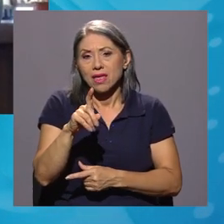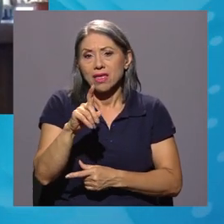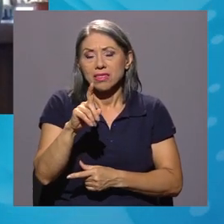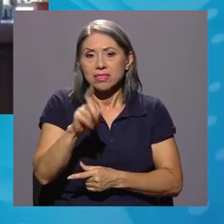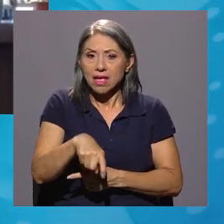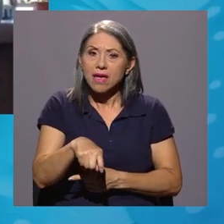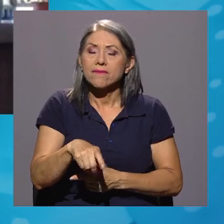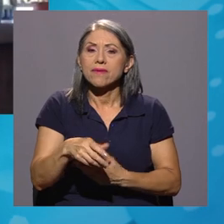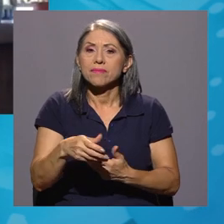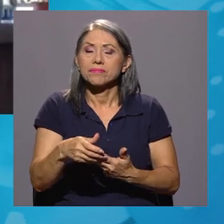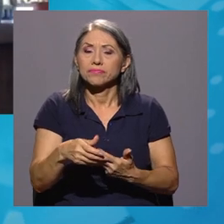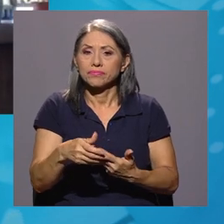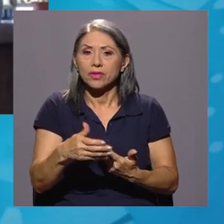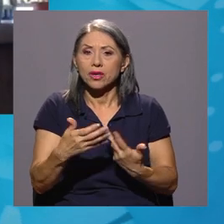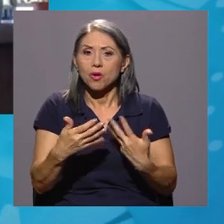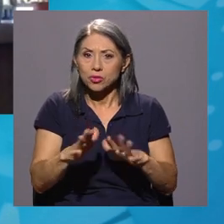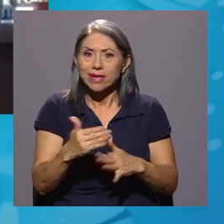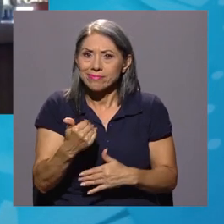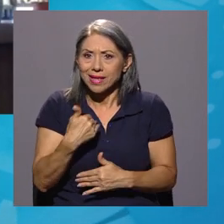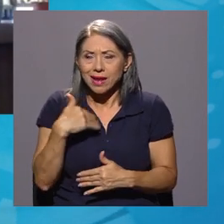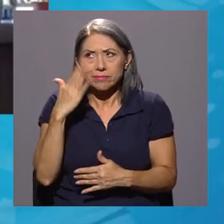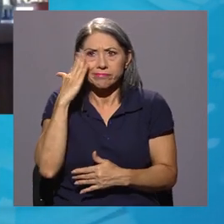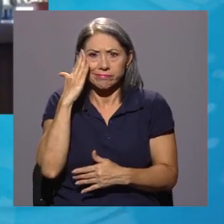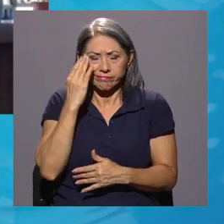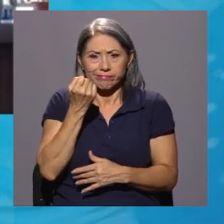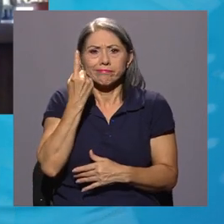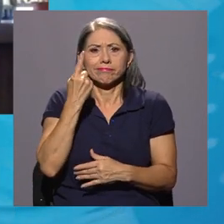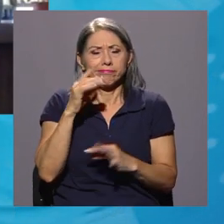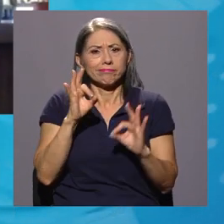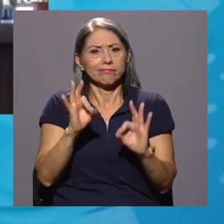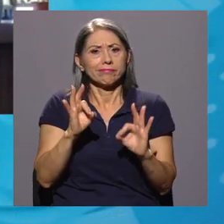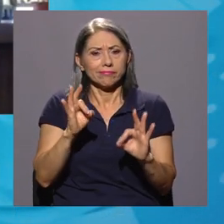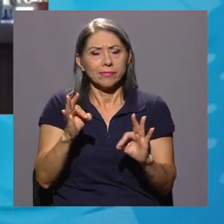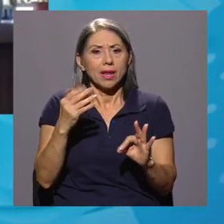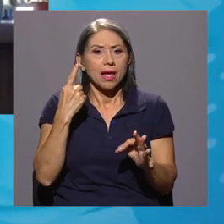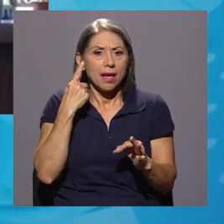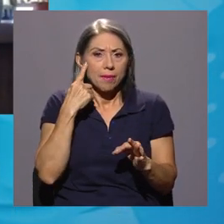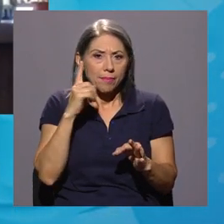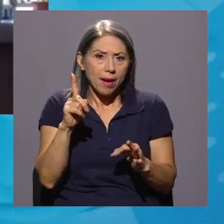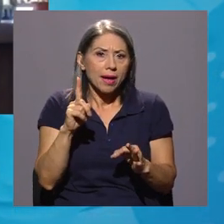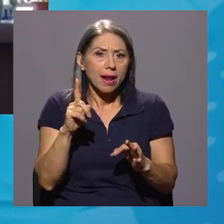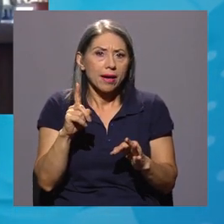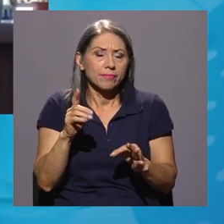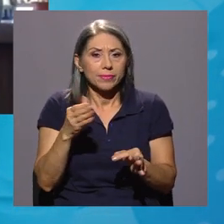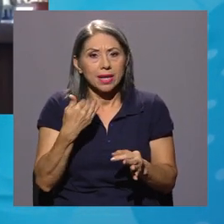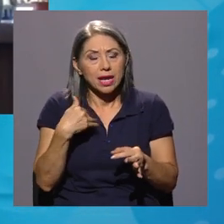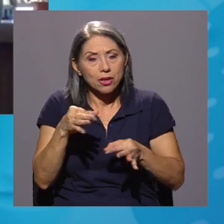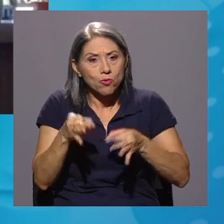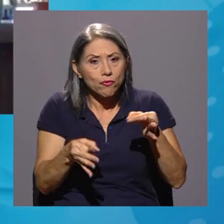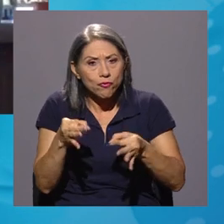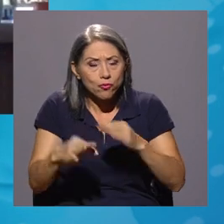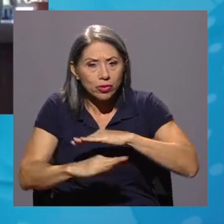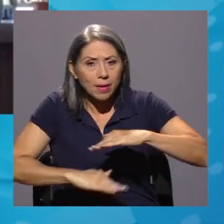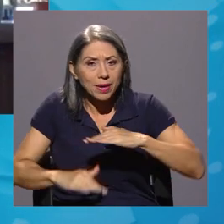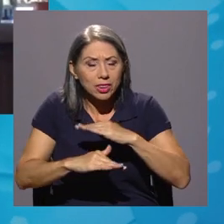argumentos para debatir las leyes.